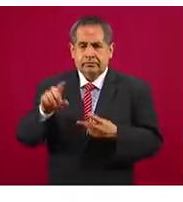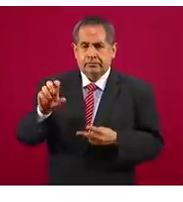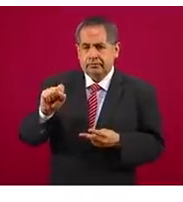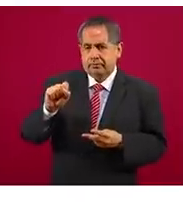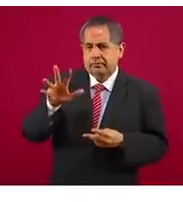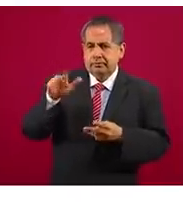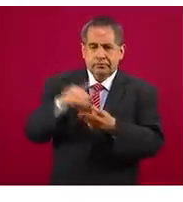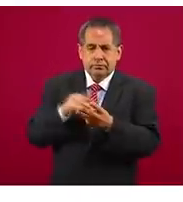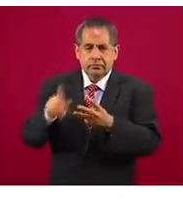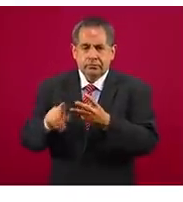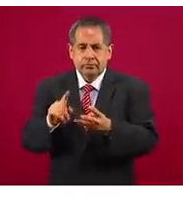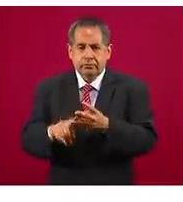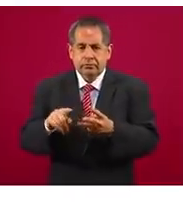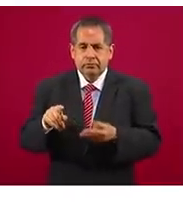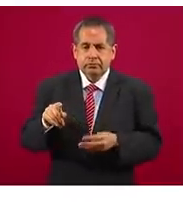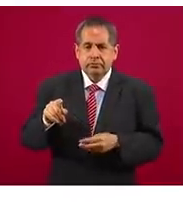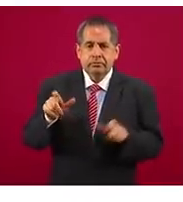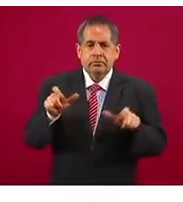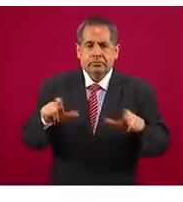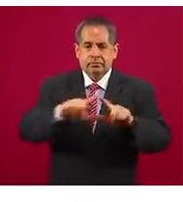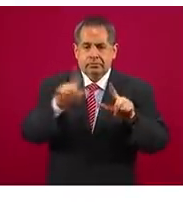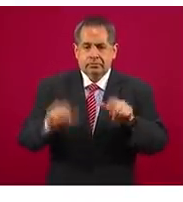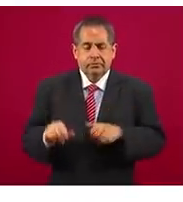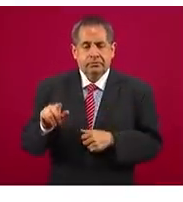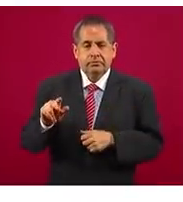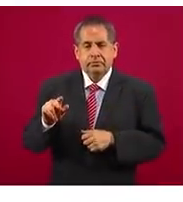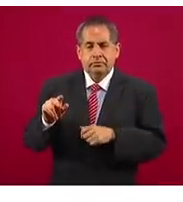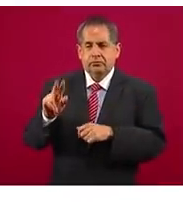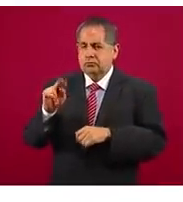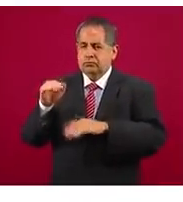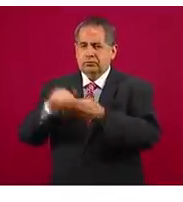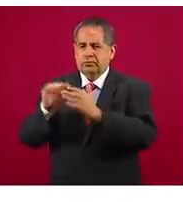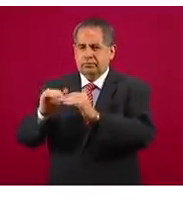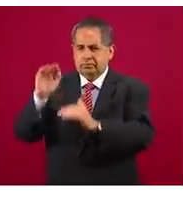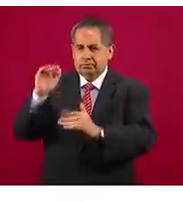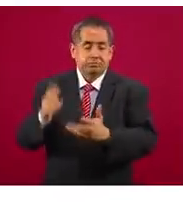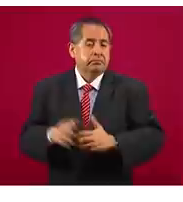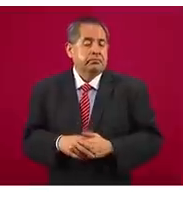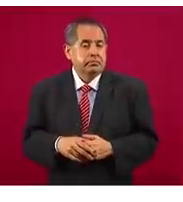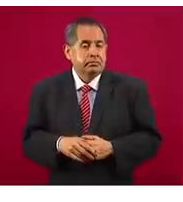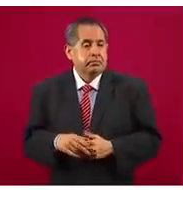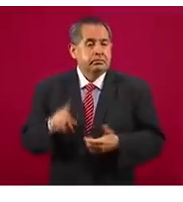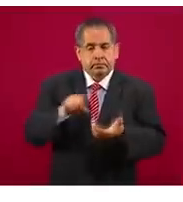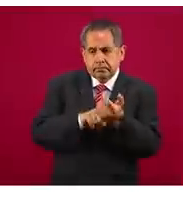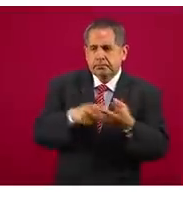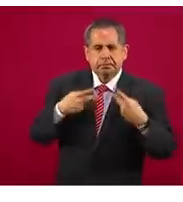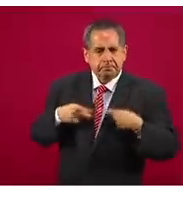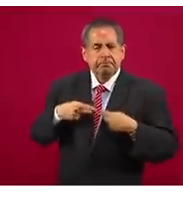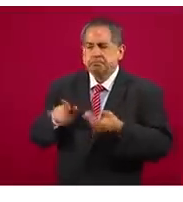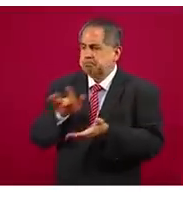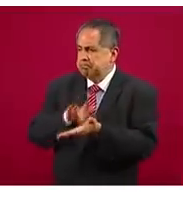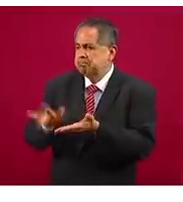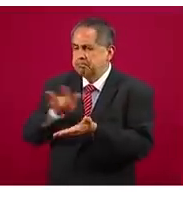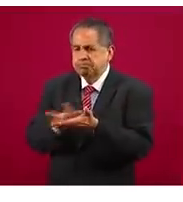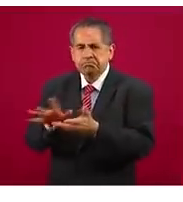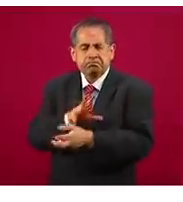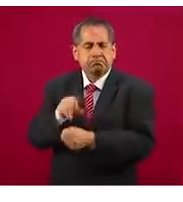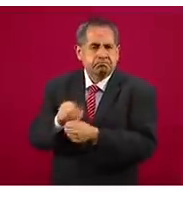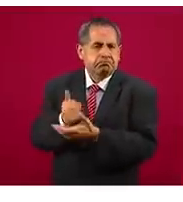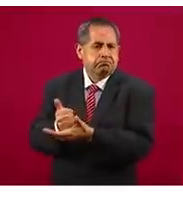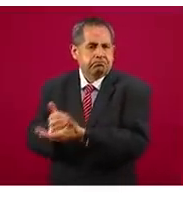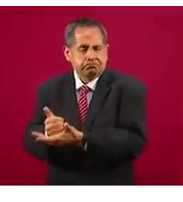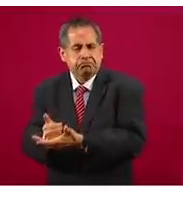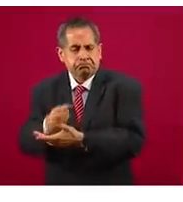Nacional más de 81 mil. A este personal hay personal de apoyo a las operaciones que realizan